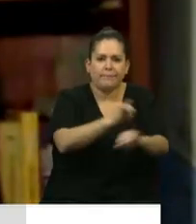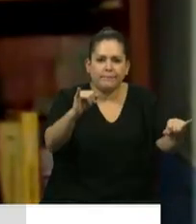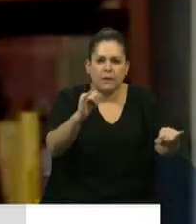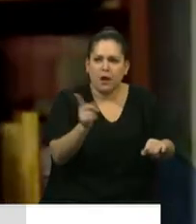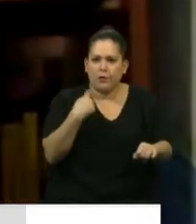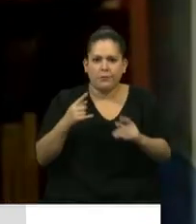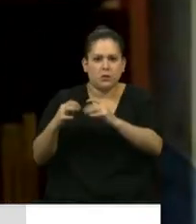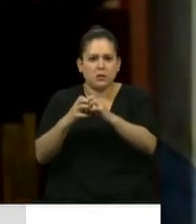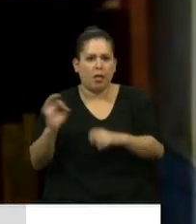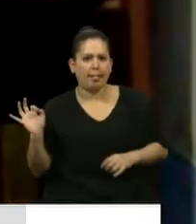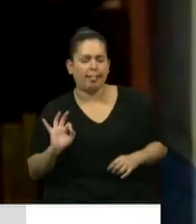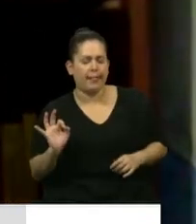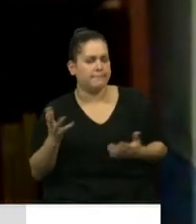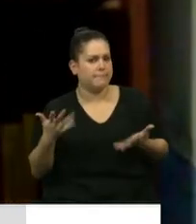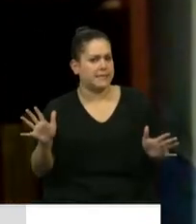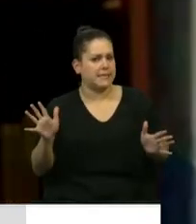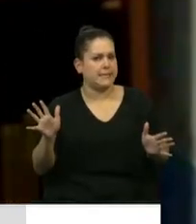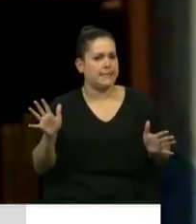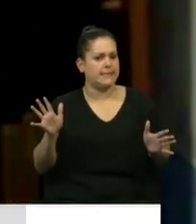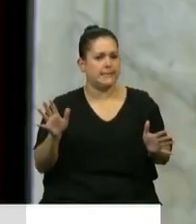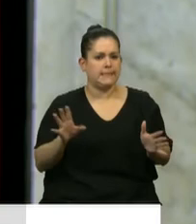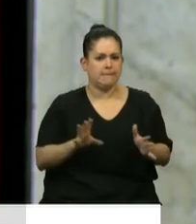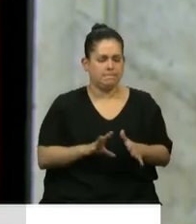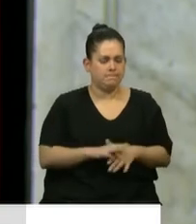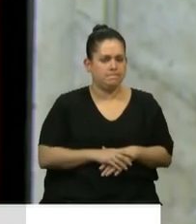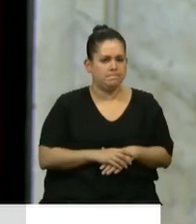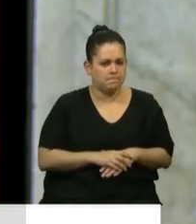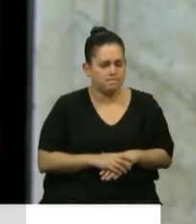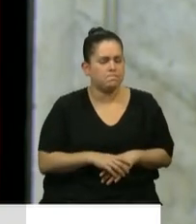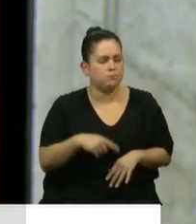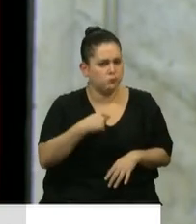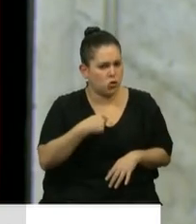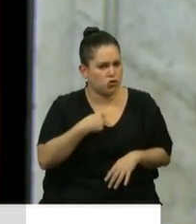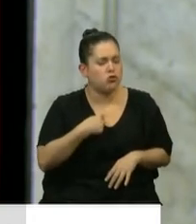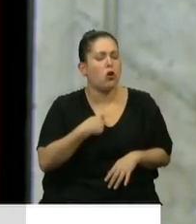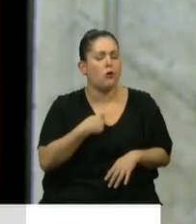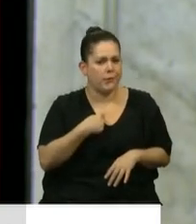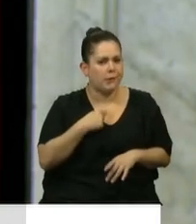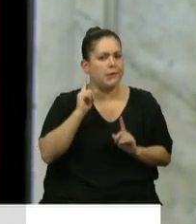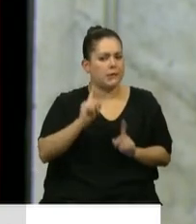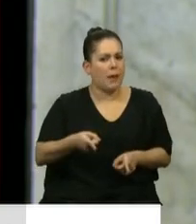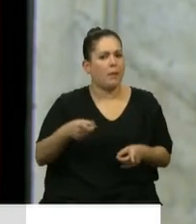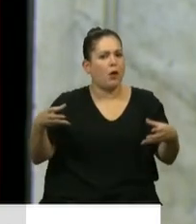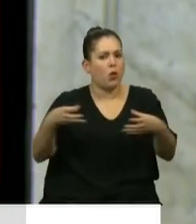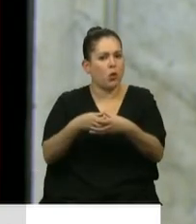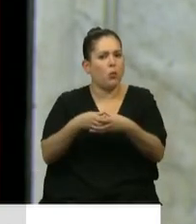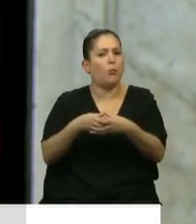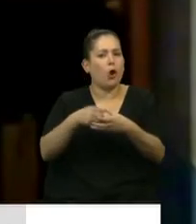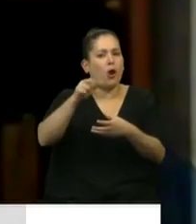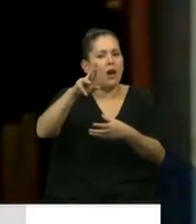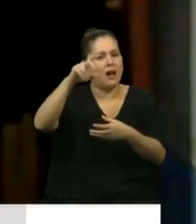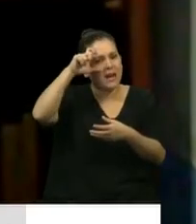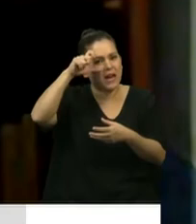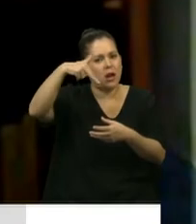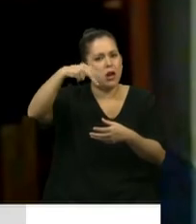Usted, presidente, y yo, y todos aquellos que éramos parte del Frente Renovador, fuimos